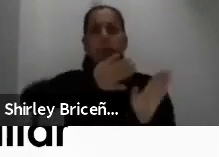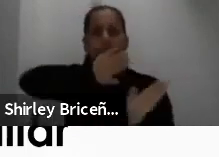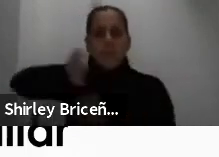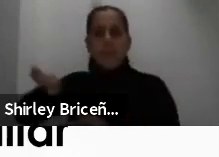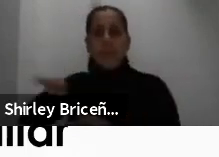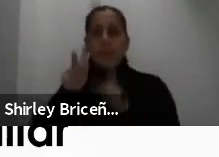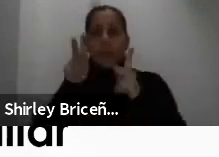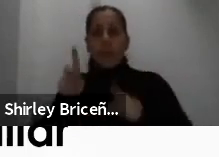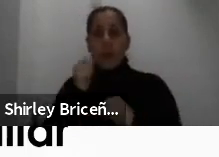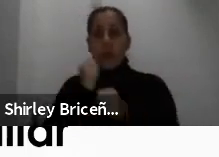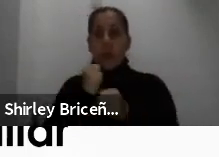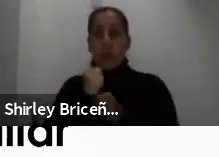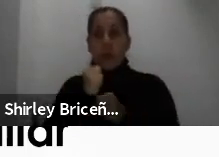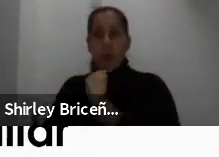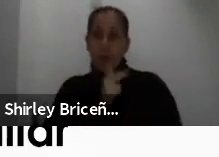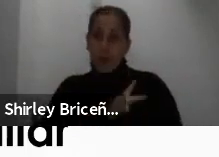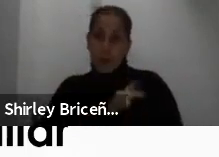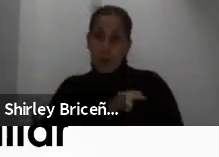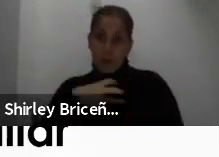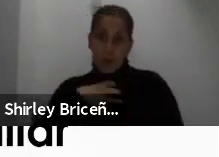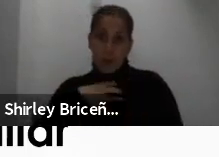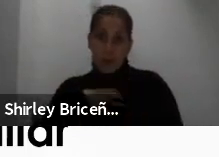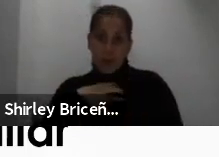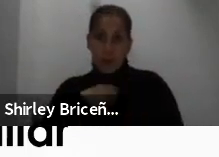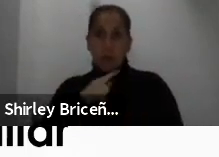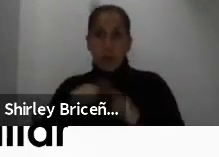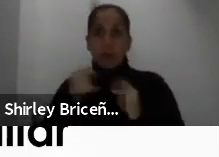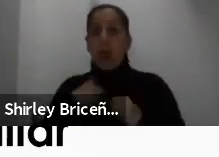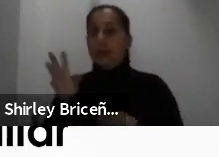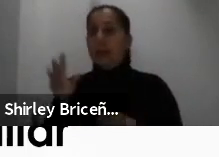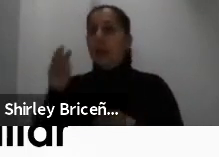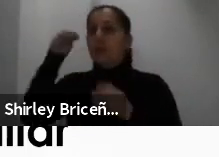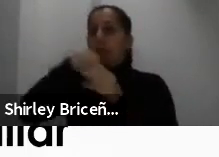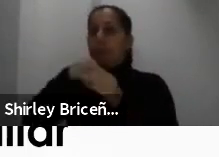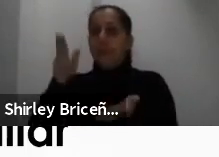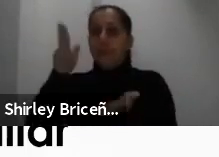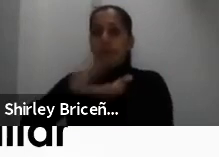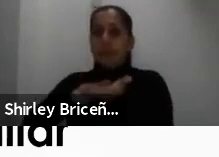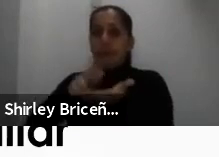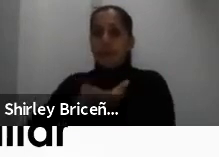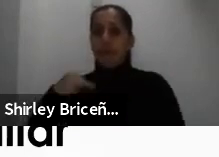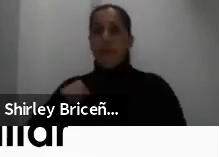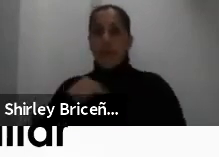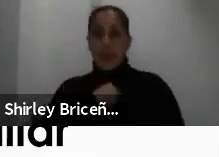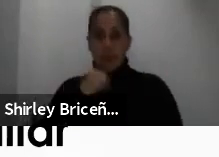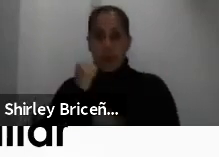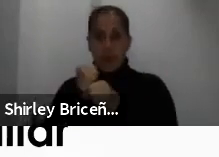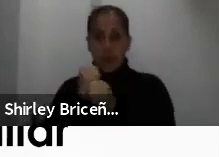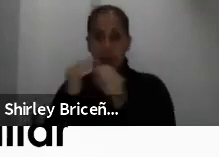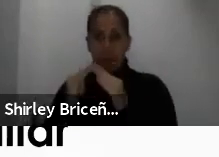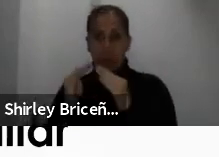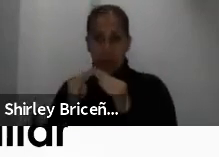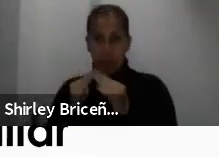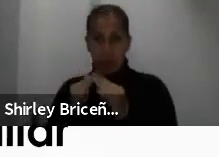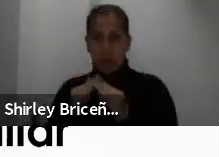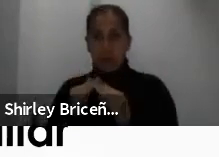propia y están inscritos en el Ministerio de Hacienda, vamos a necesitar